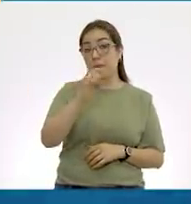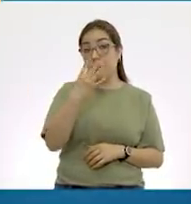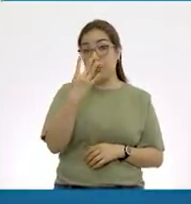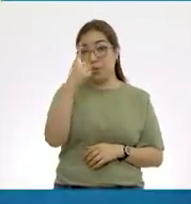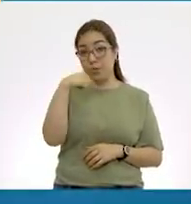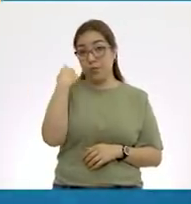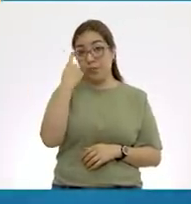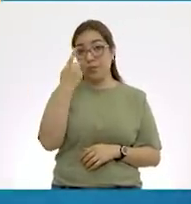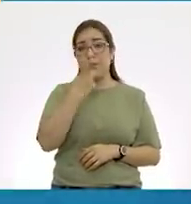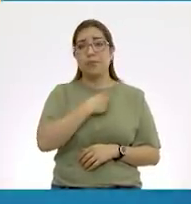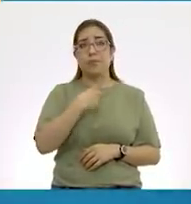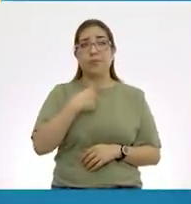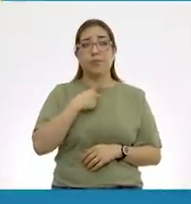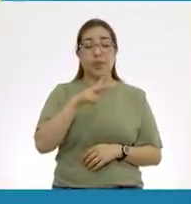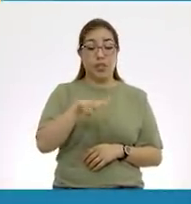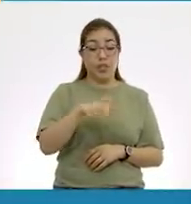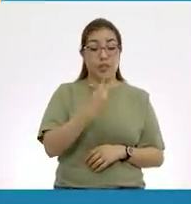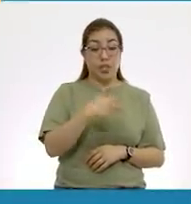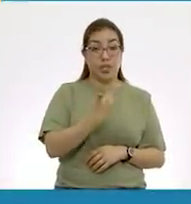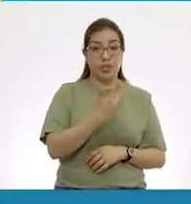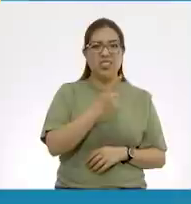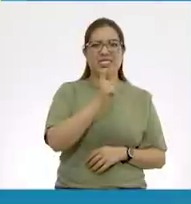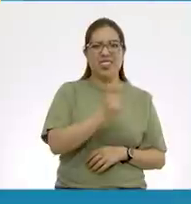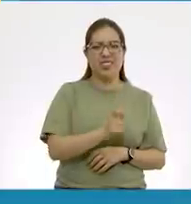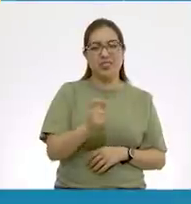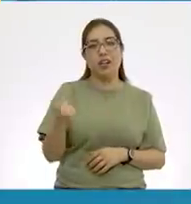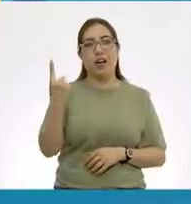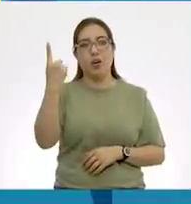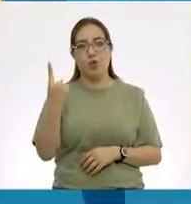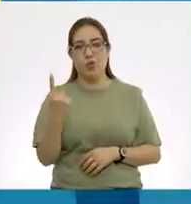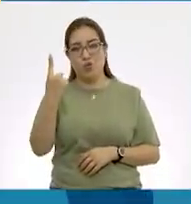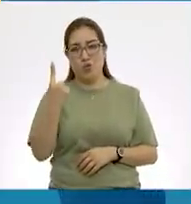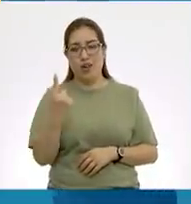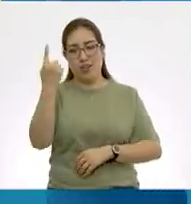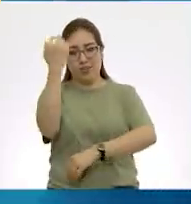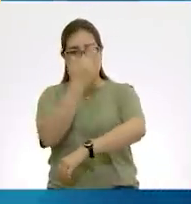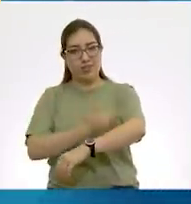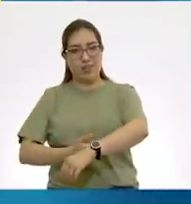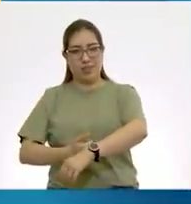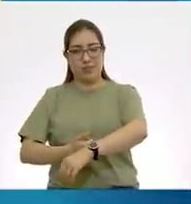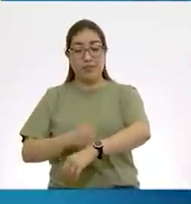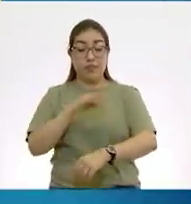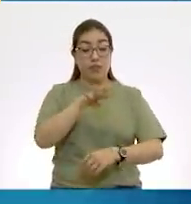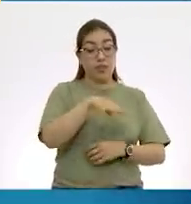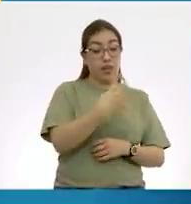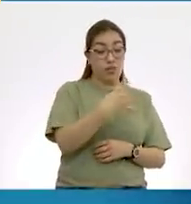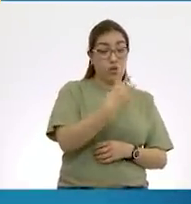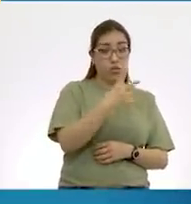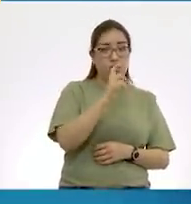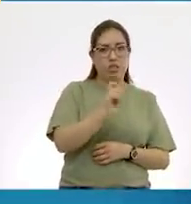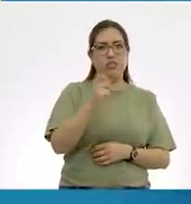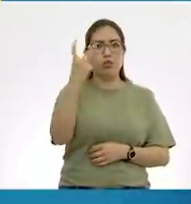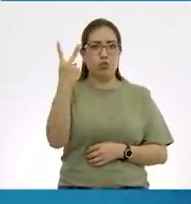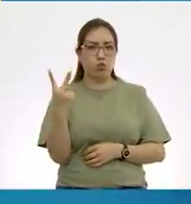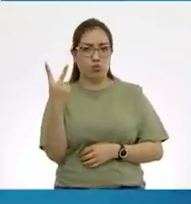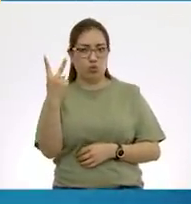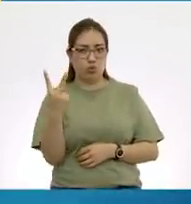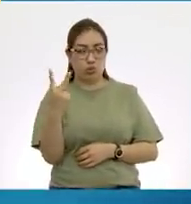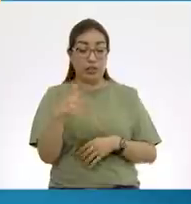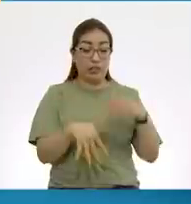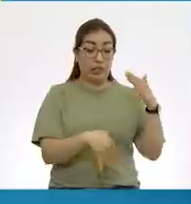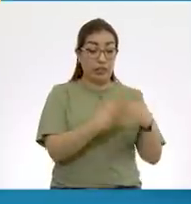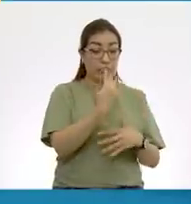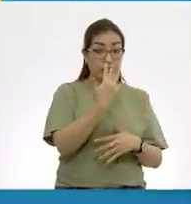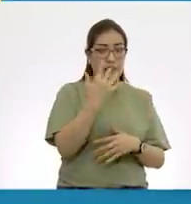13 horas, la 1 pasado meridiano o la 1 de la tarde, 14 horas las 2, 15